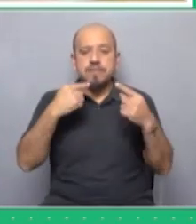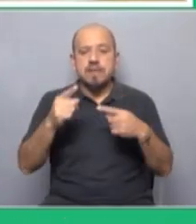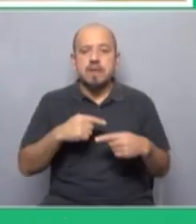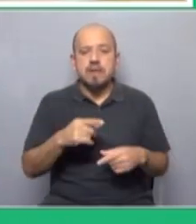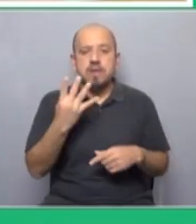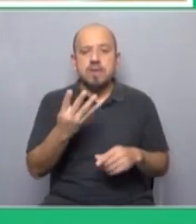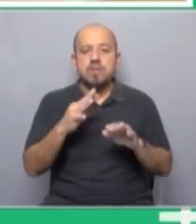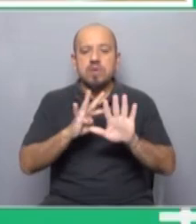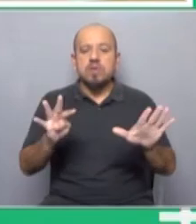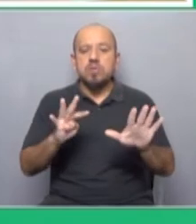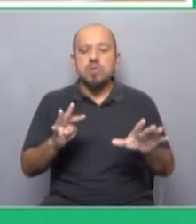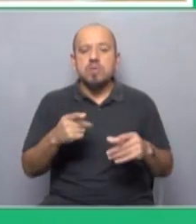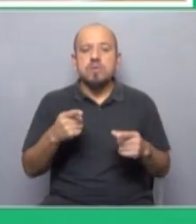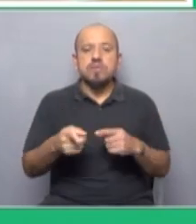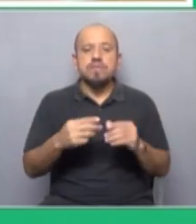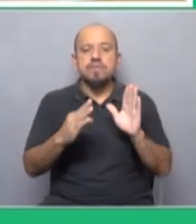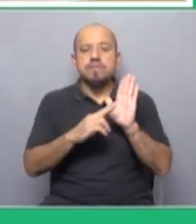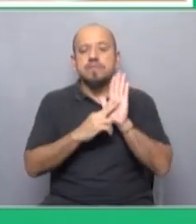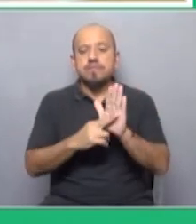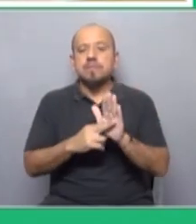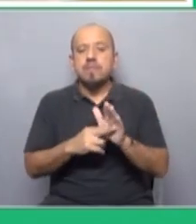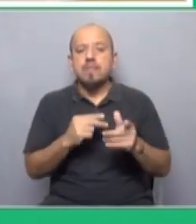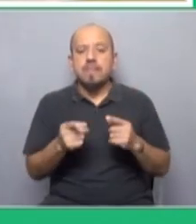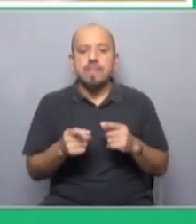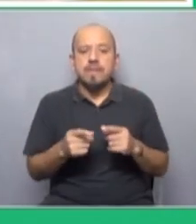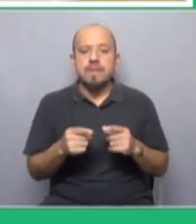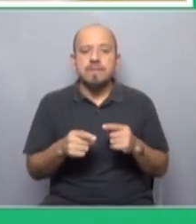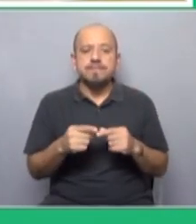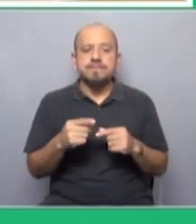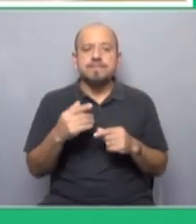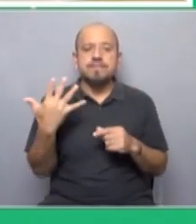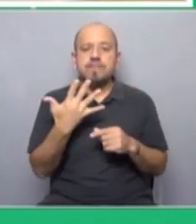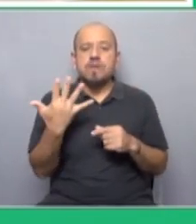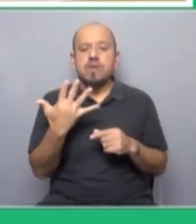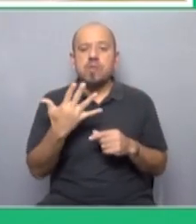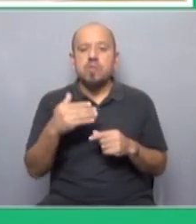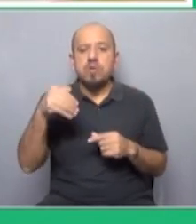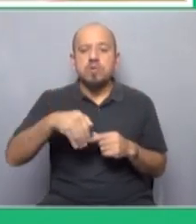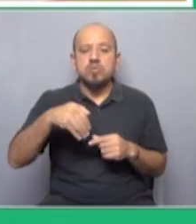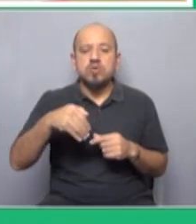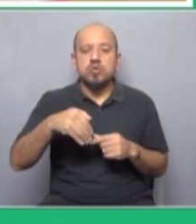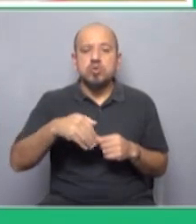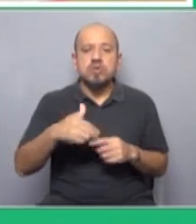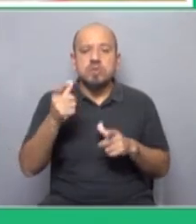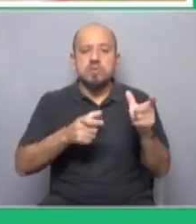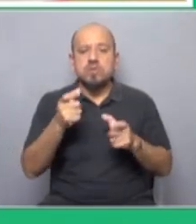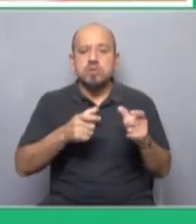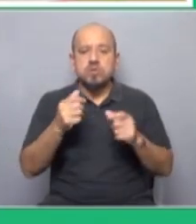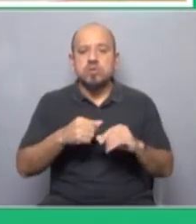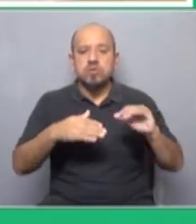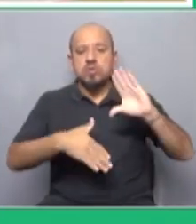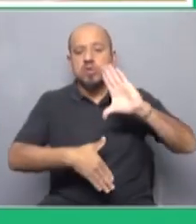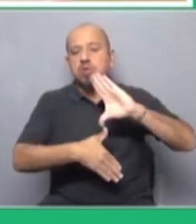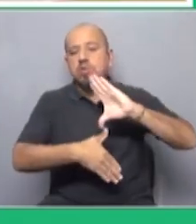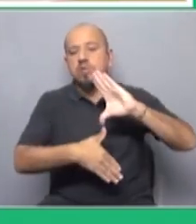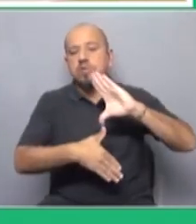49 afiliadas actualmente que representamos o representan 55 millones de afiliados y afiliadas a lo largo del continente